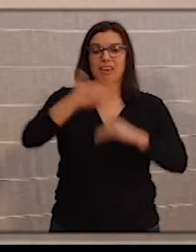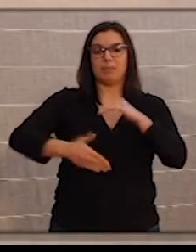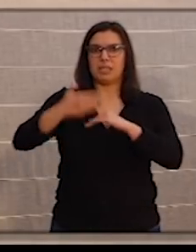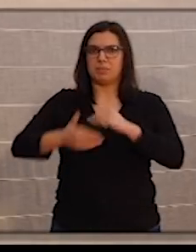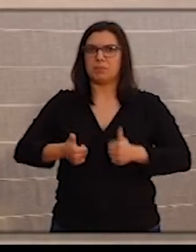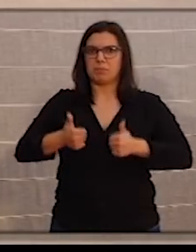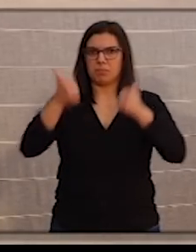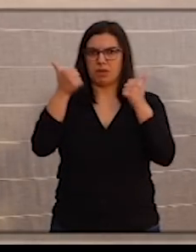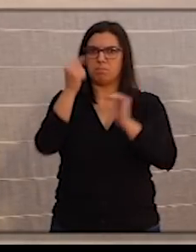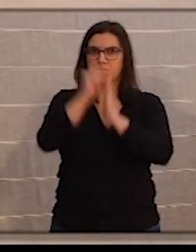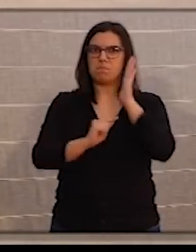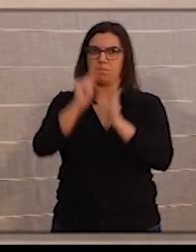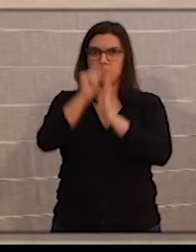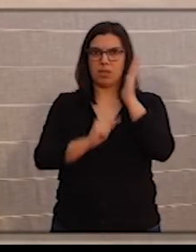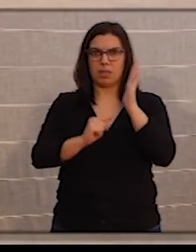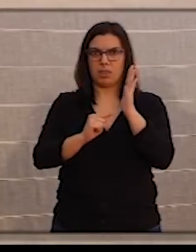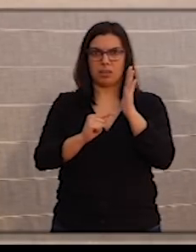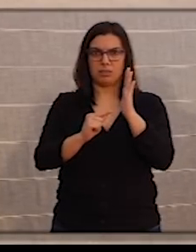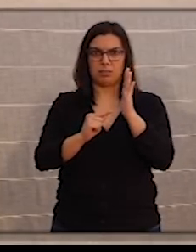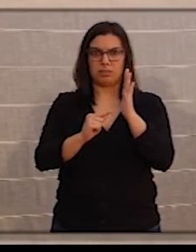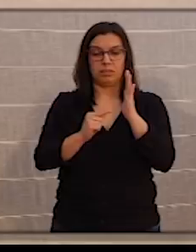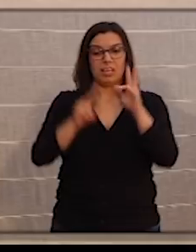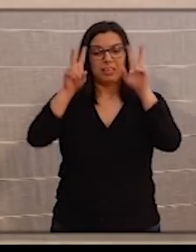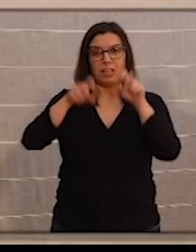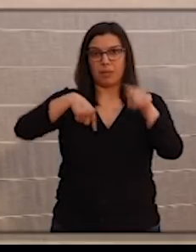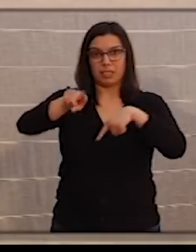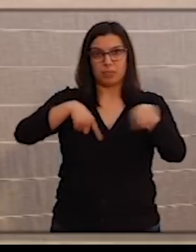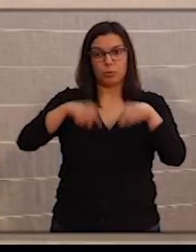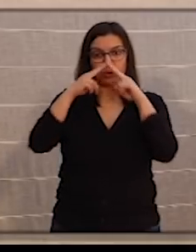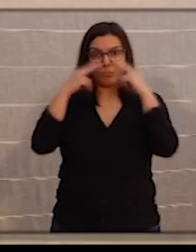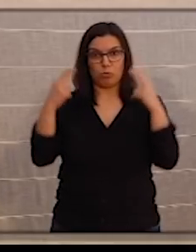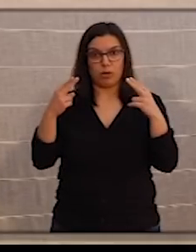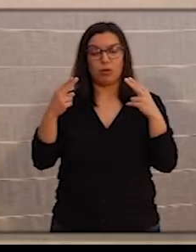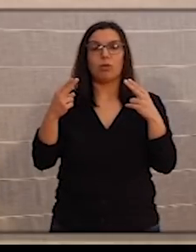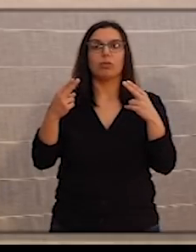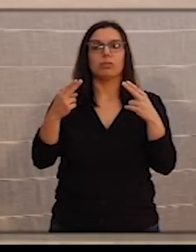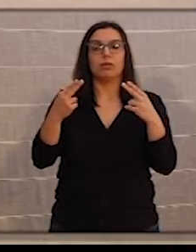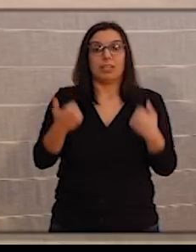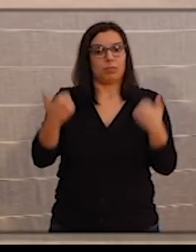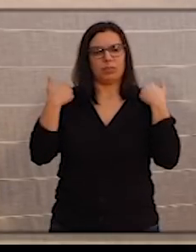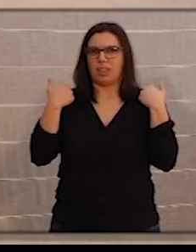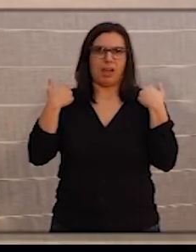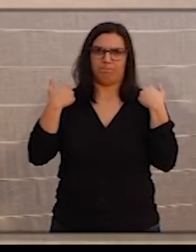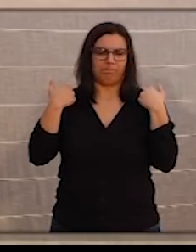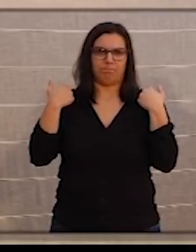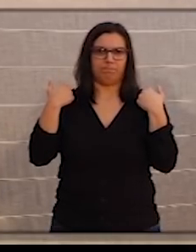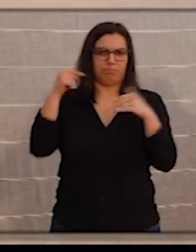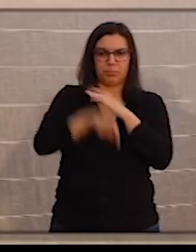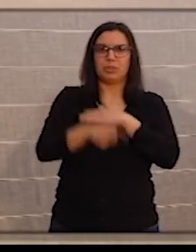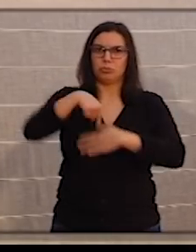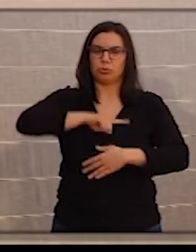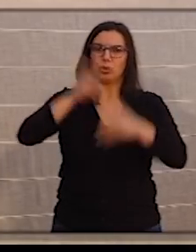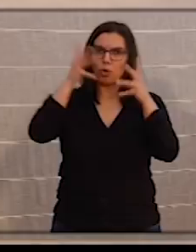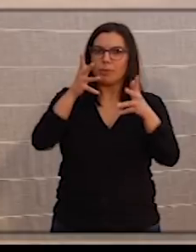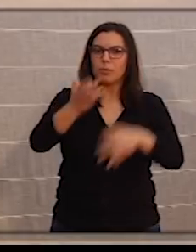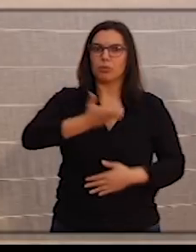respecto de nuestra propia competencia del transporte público colectivo y vamos a recomendar a los ayuntamientos